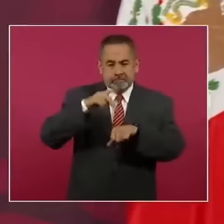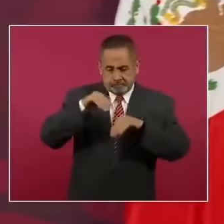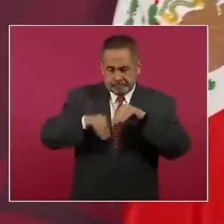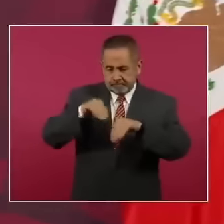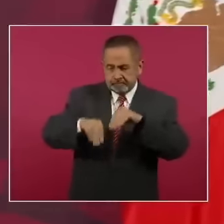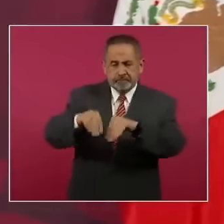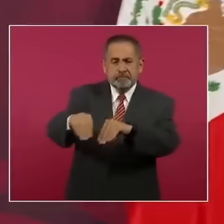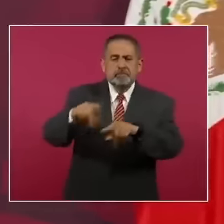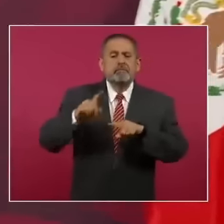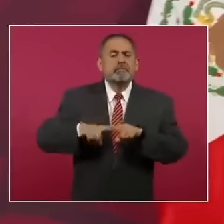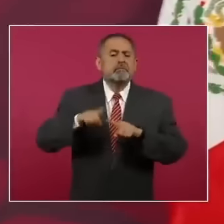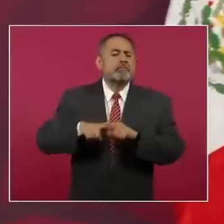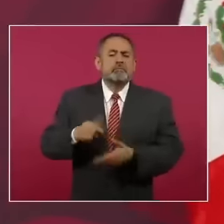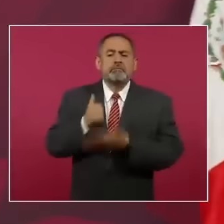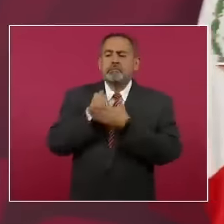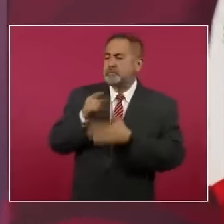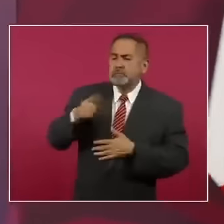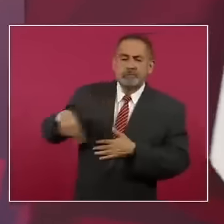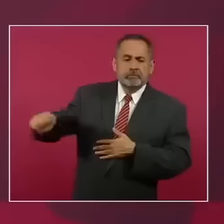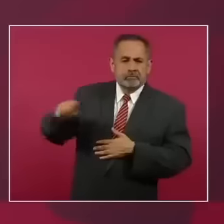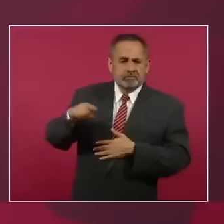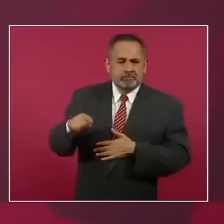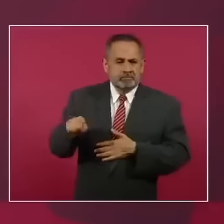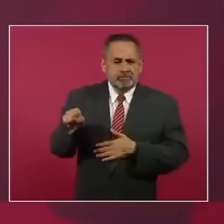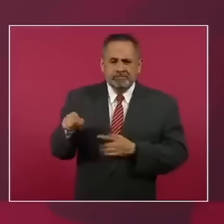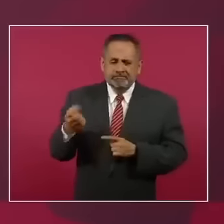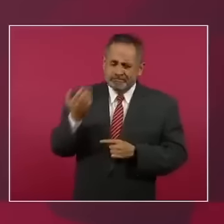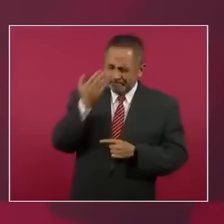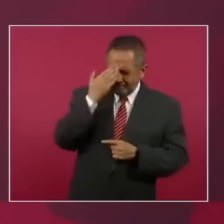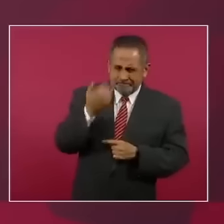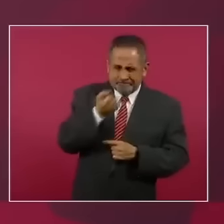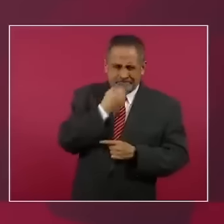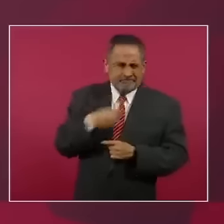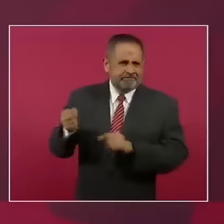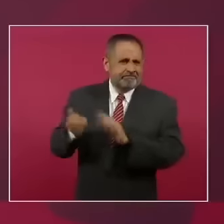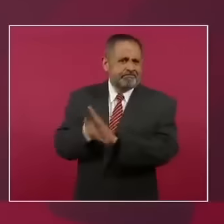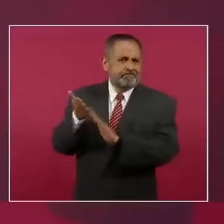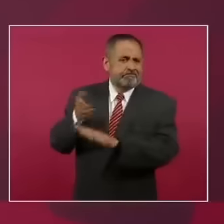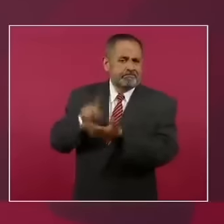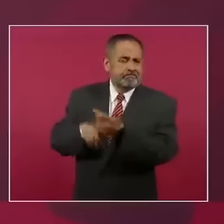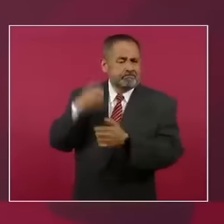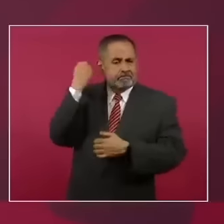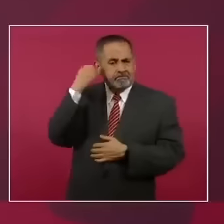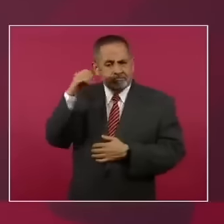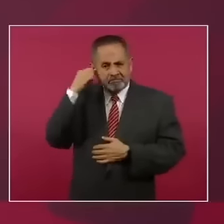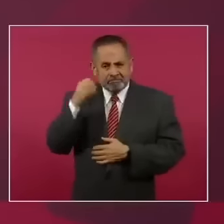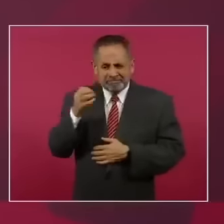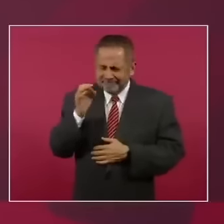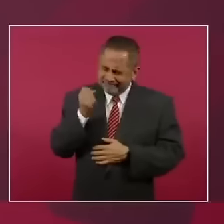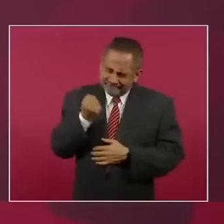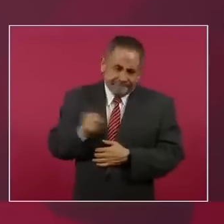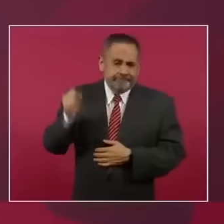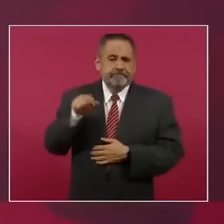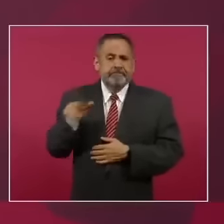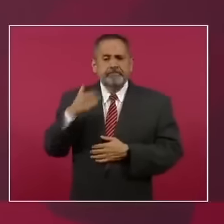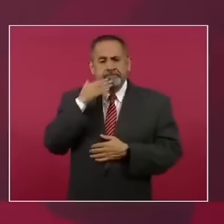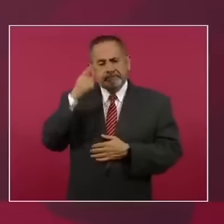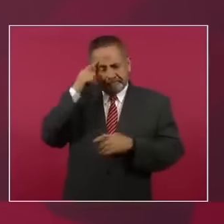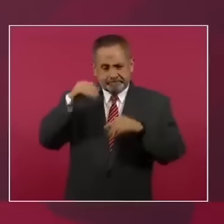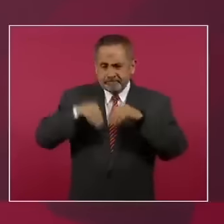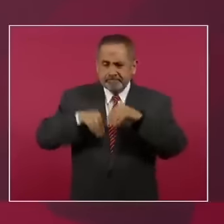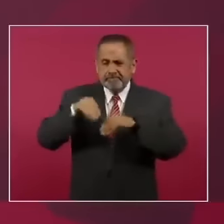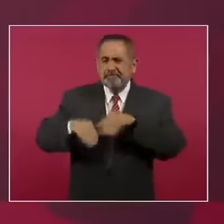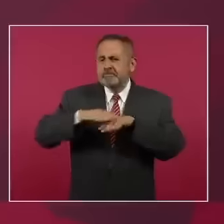nos van a ayudar los maestros constructores de Oaxaca para hacer un camino